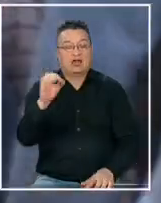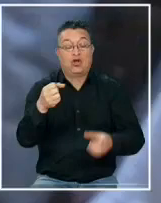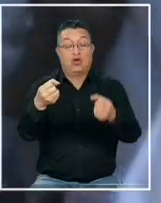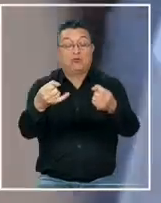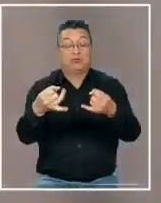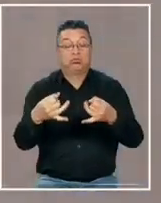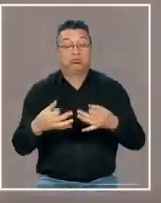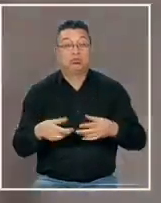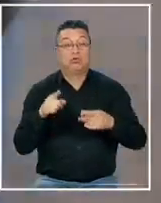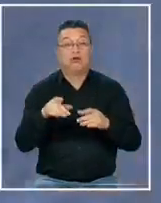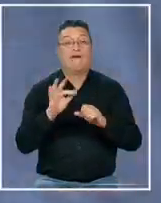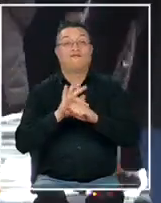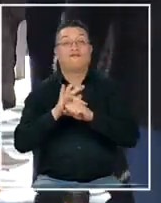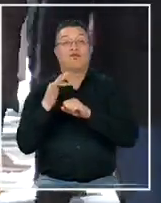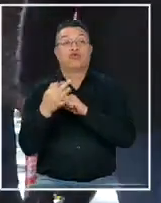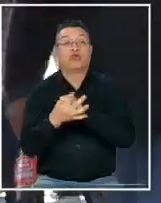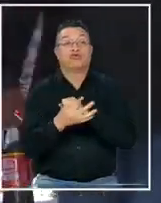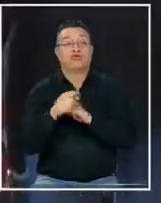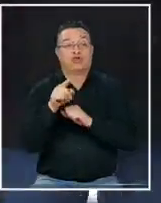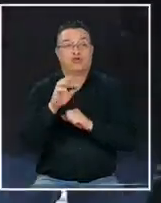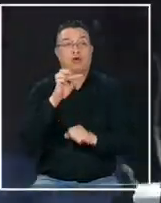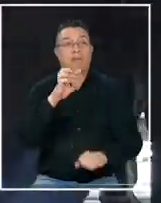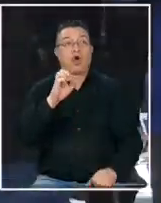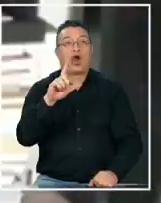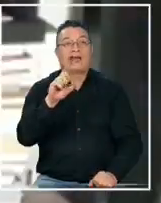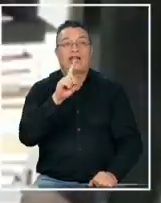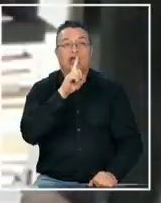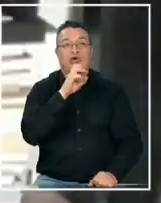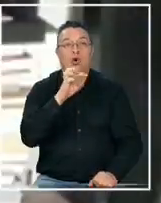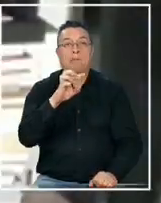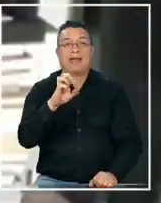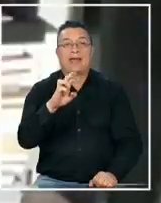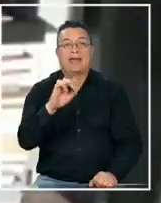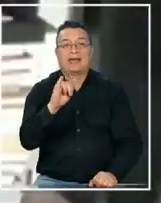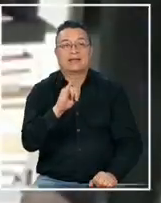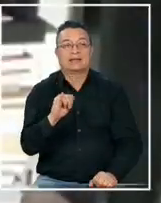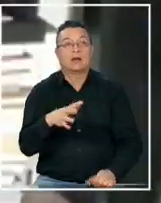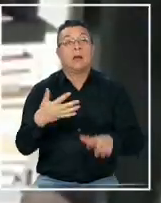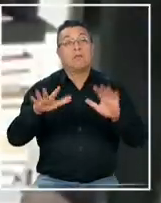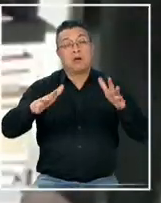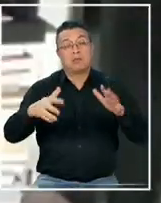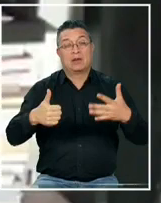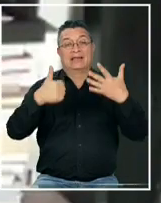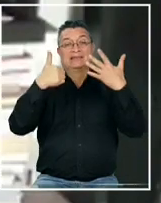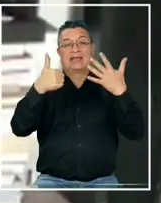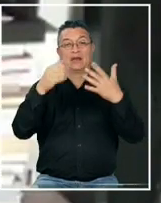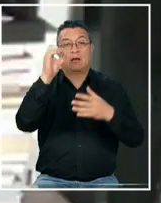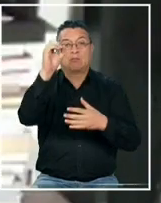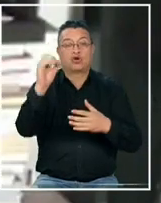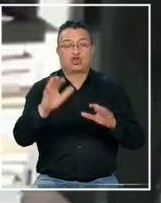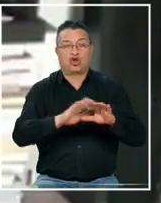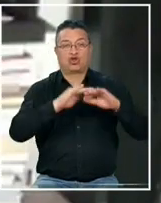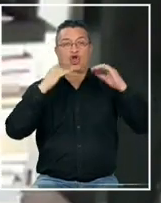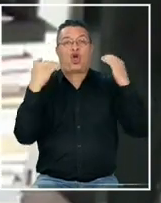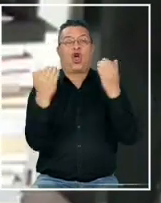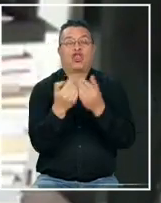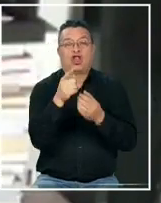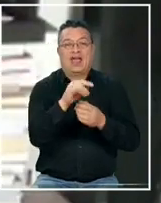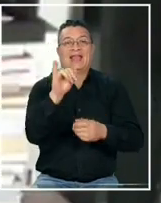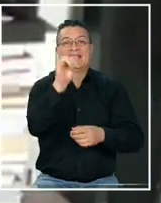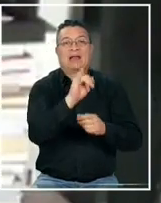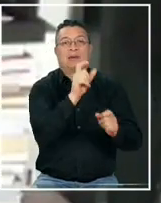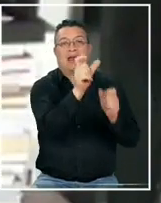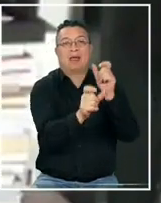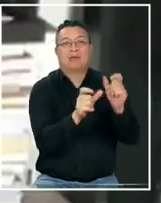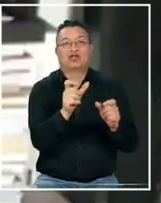cálculos de la Fundación Politopedia. Aproximadamente corresponde a un 6% de la cartera de las ISAPRES. Estos